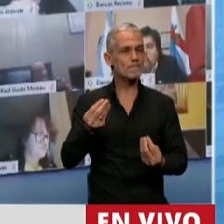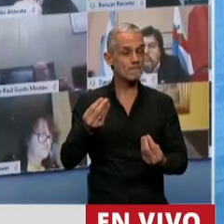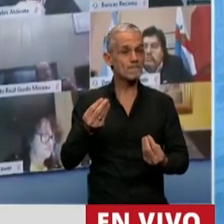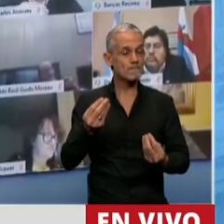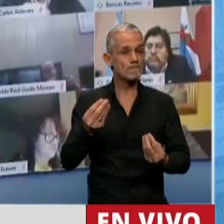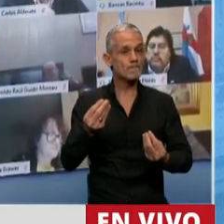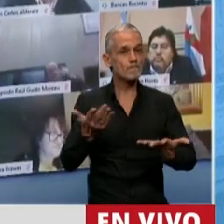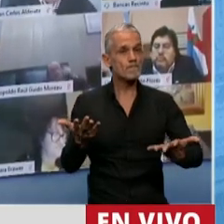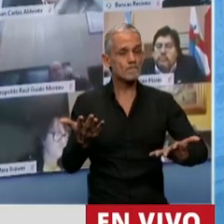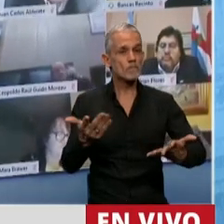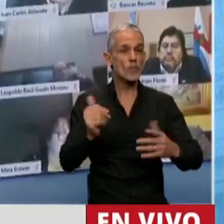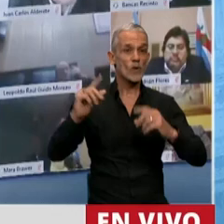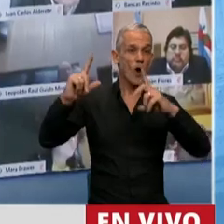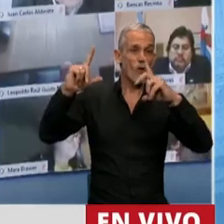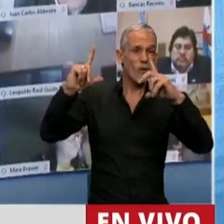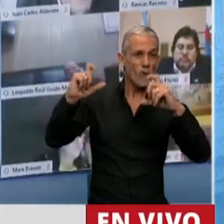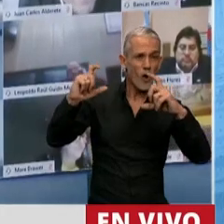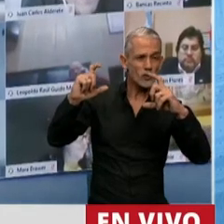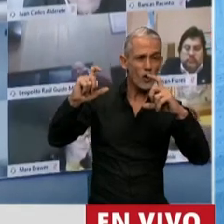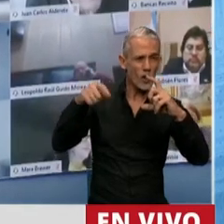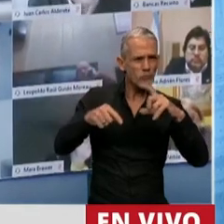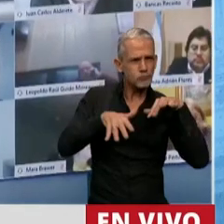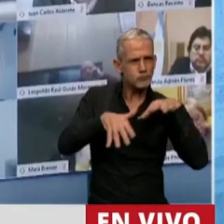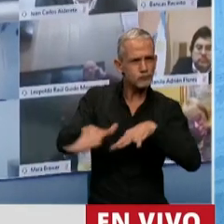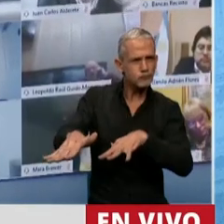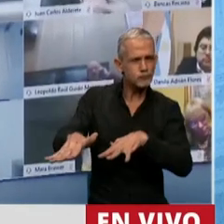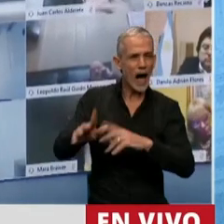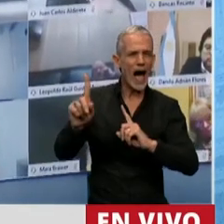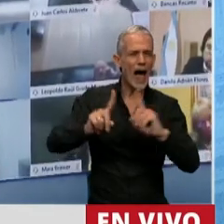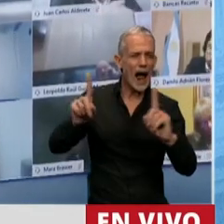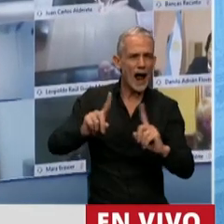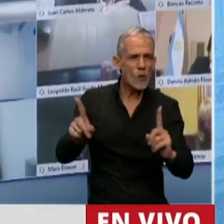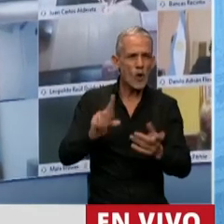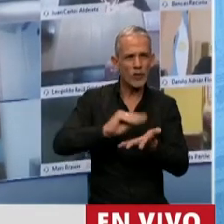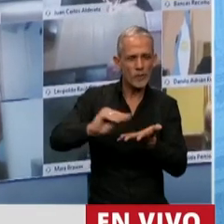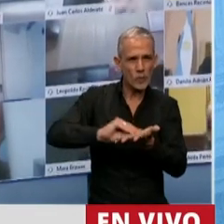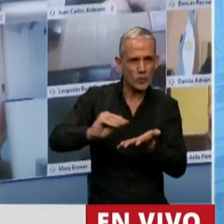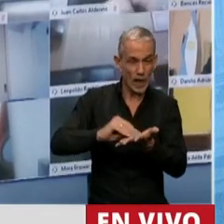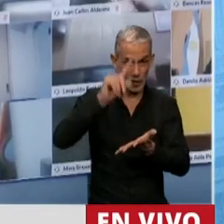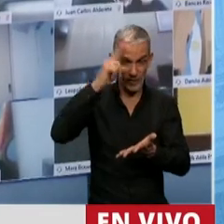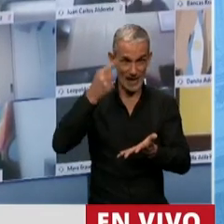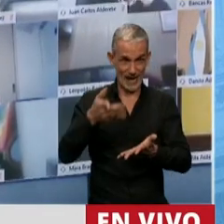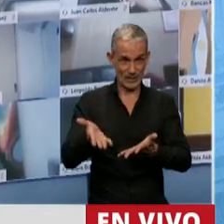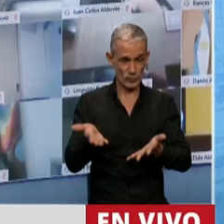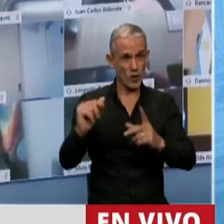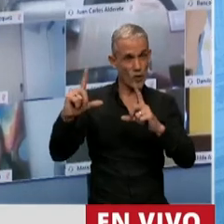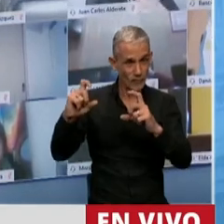que poner las fotos de algunos diputados de la Nación,